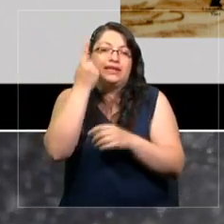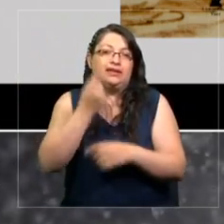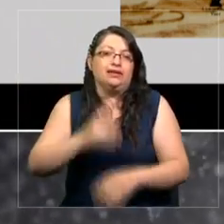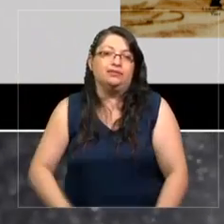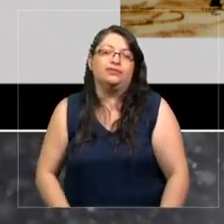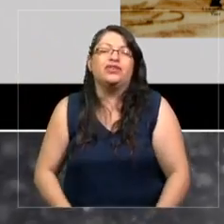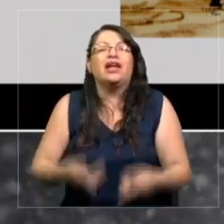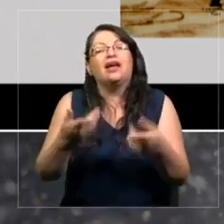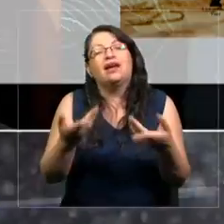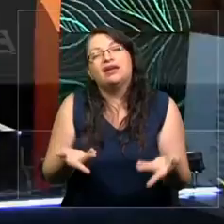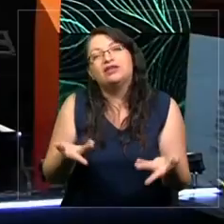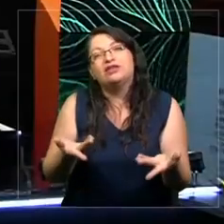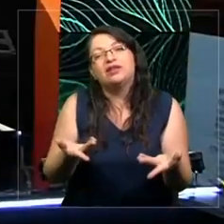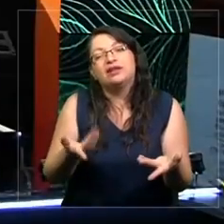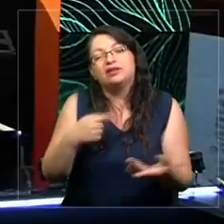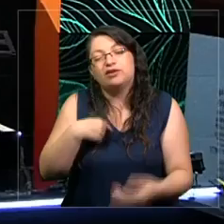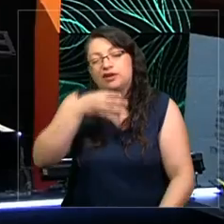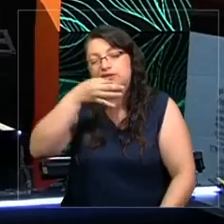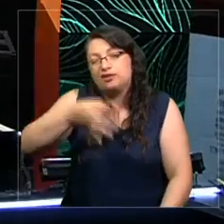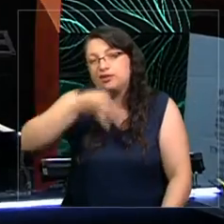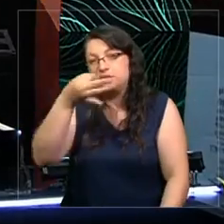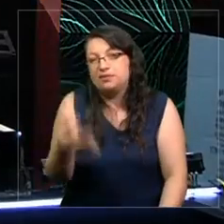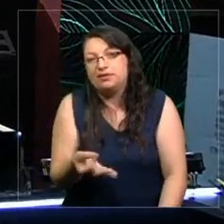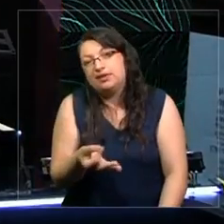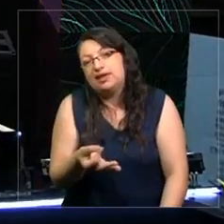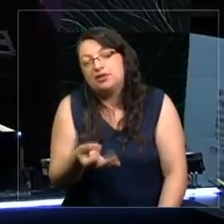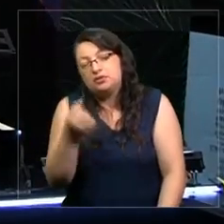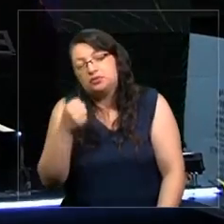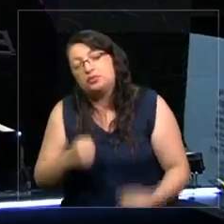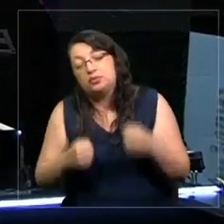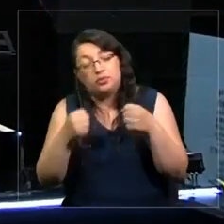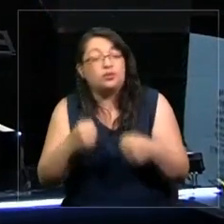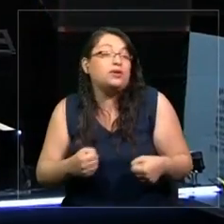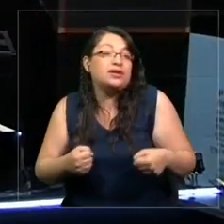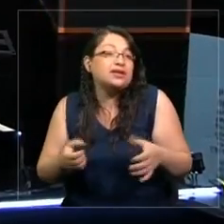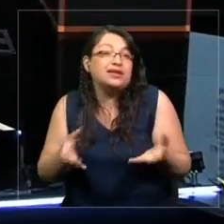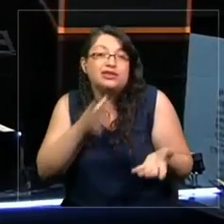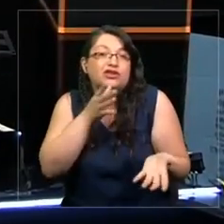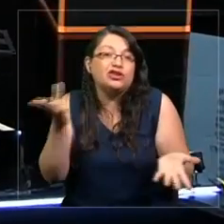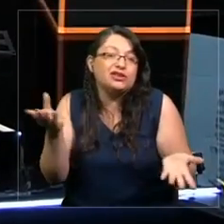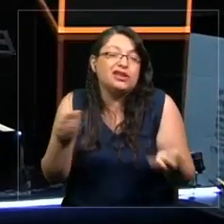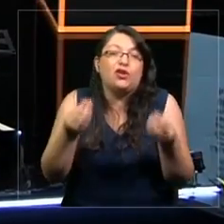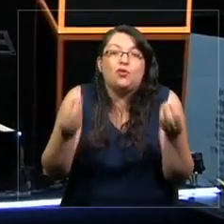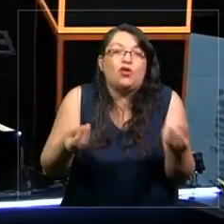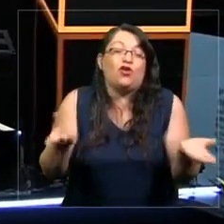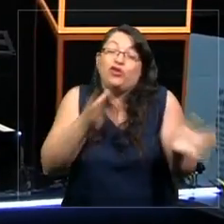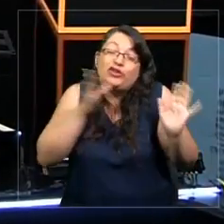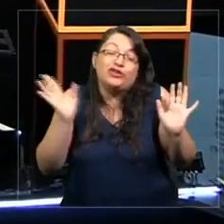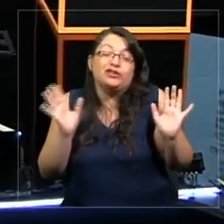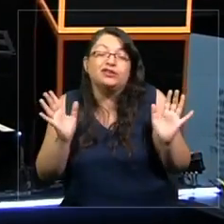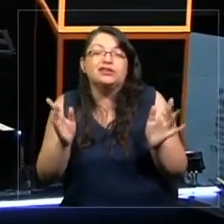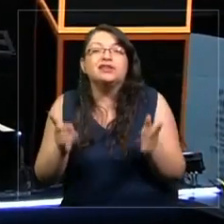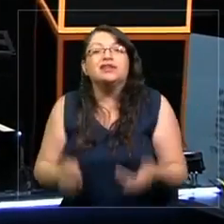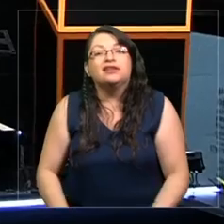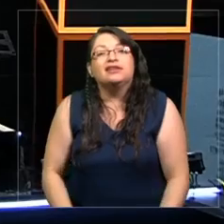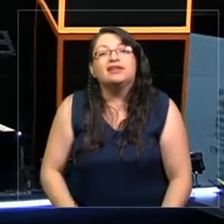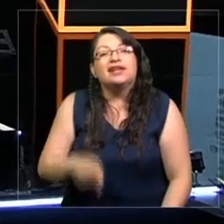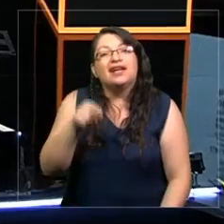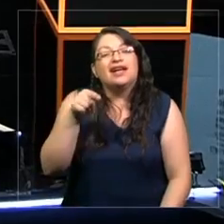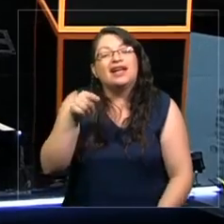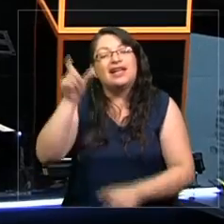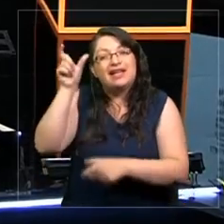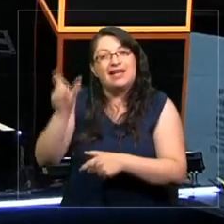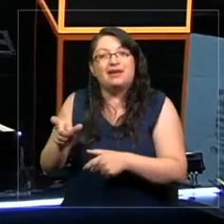no sé, quizás algo que yo les estoy comentando y que puede ser un poco, no sé, obvio, quizás, no lo sé, el